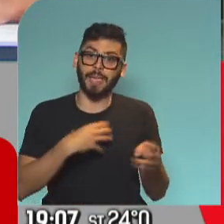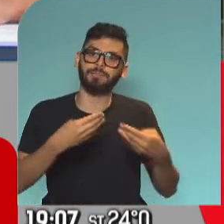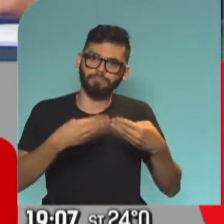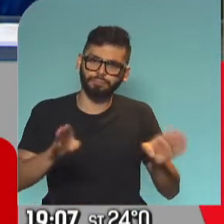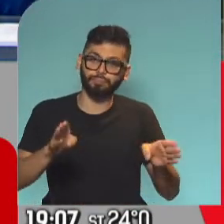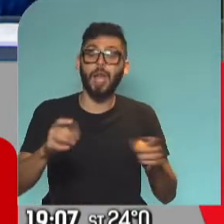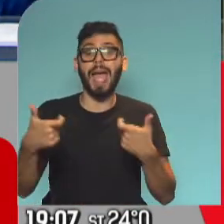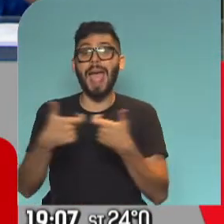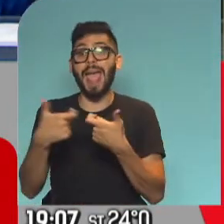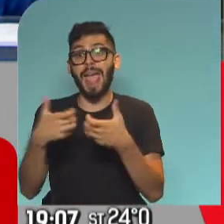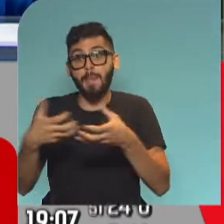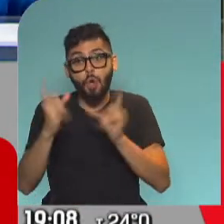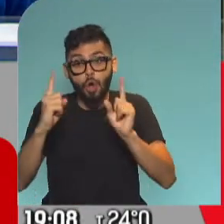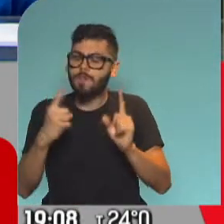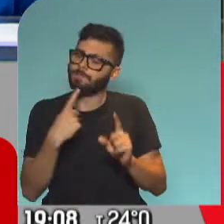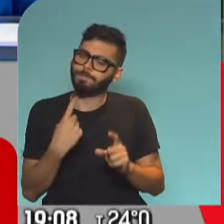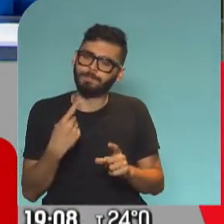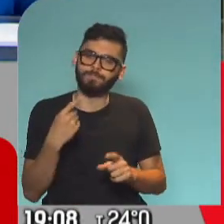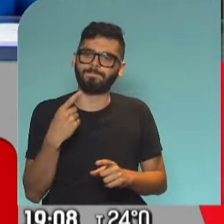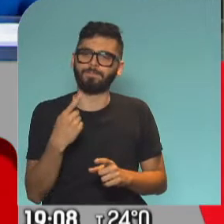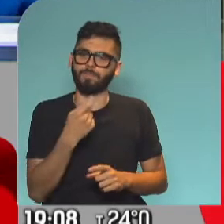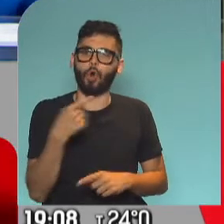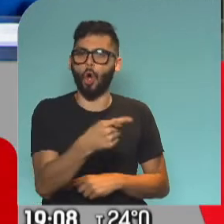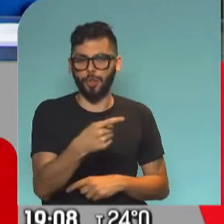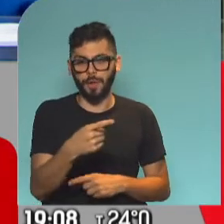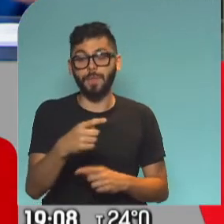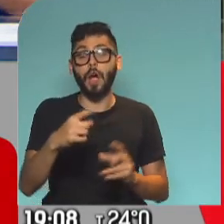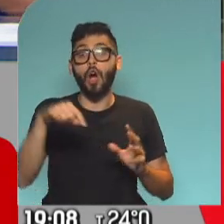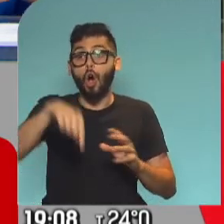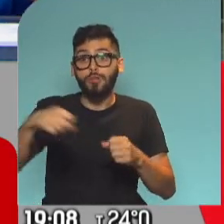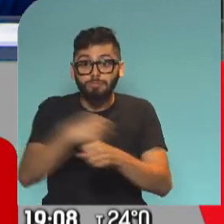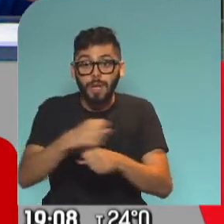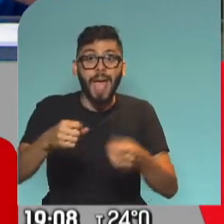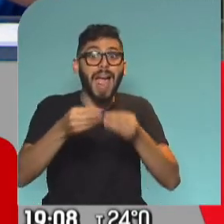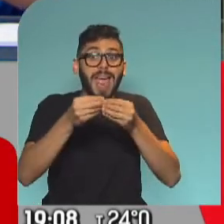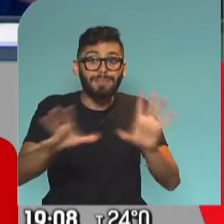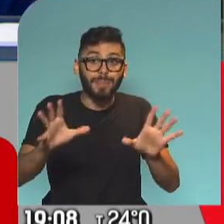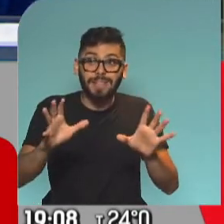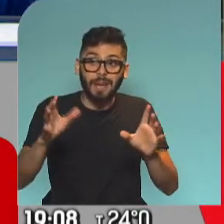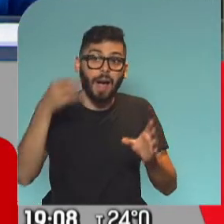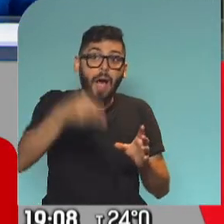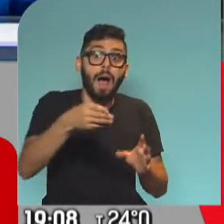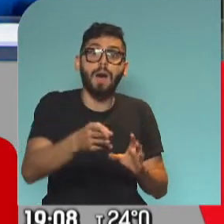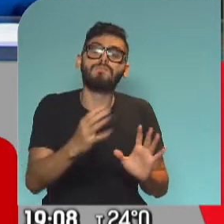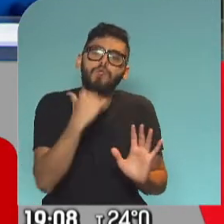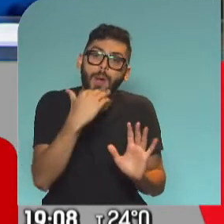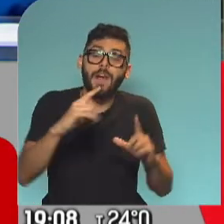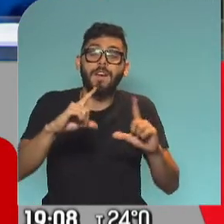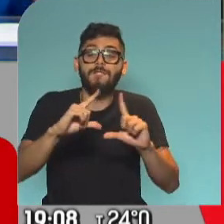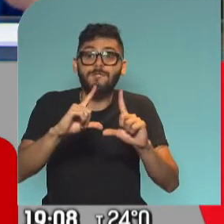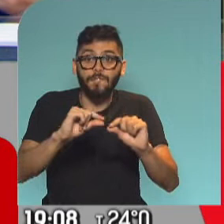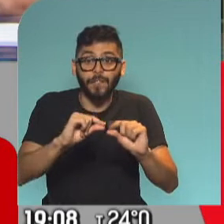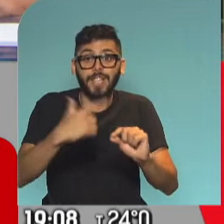contra de la presencialidad, hoy no se puede garantizar que las clases empiecen de modo presencial. Sí tenemos esa fecha, pero no lo están pudiendo